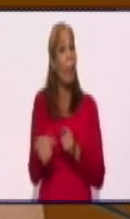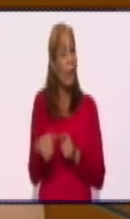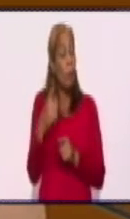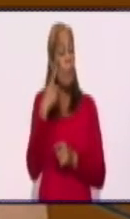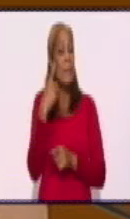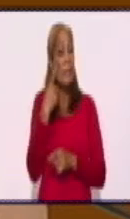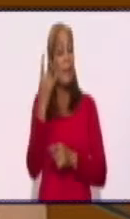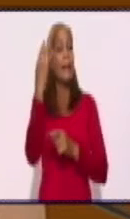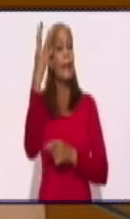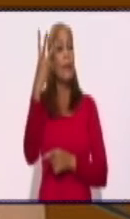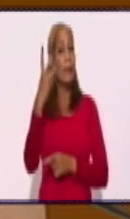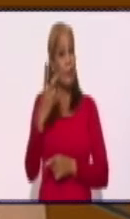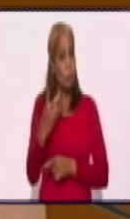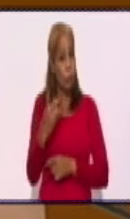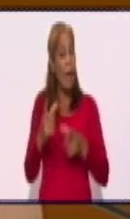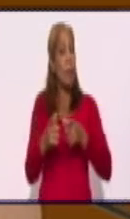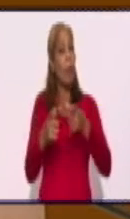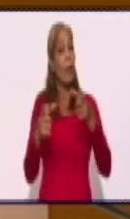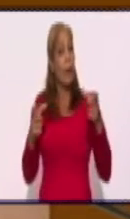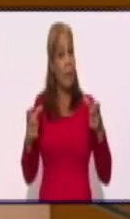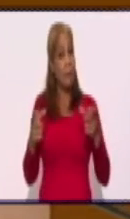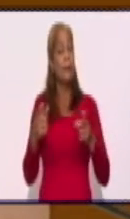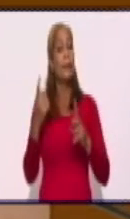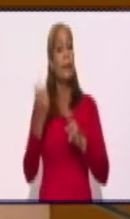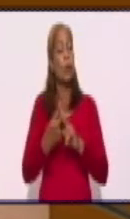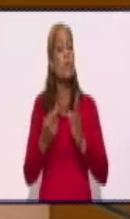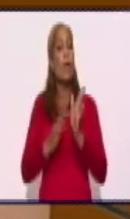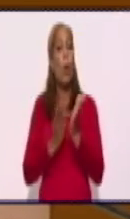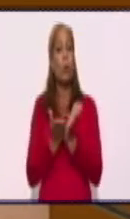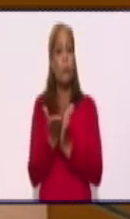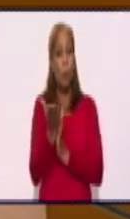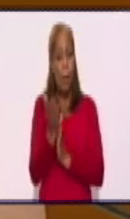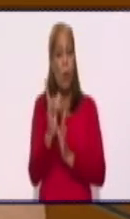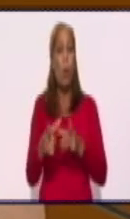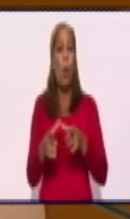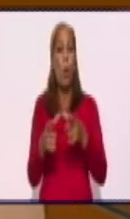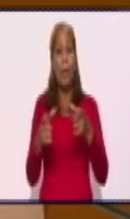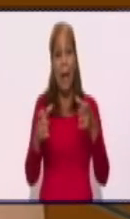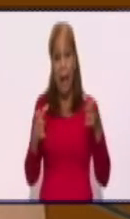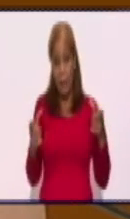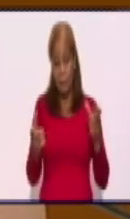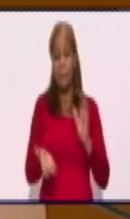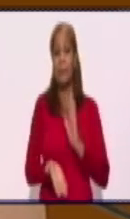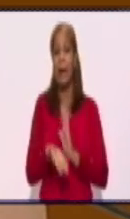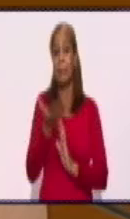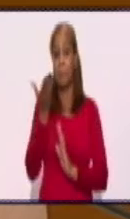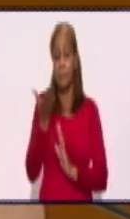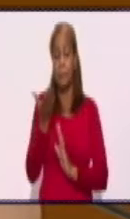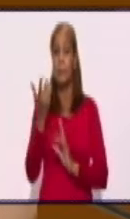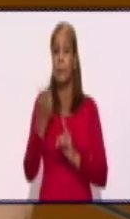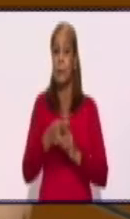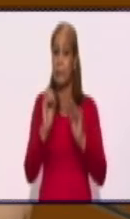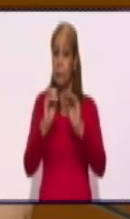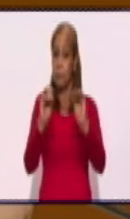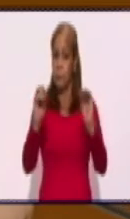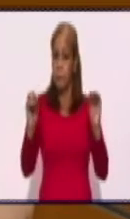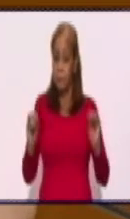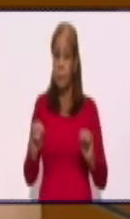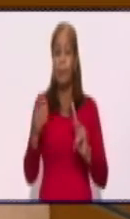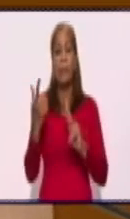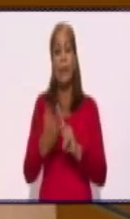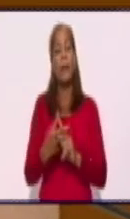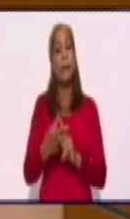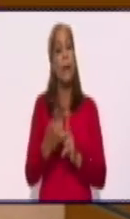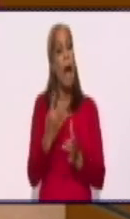continuamos con una alta transmisión en la provincia y una dispersión de la enfermedad. Un día salen 5